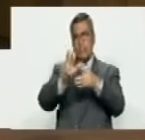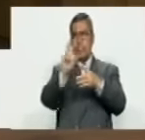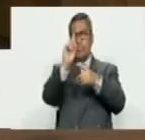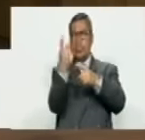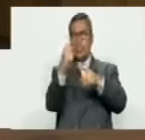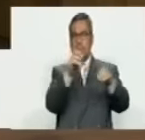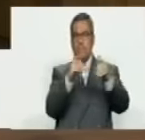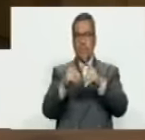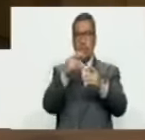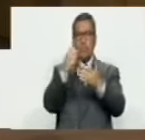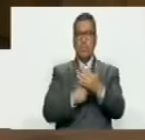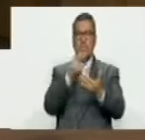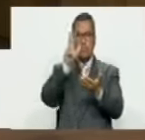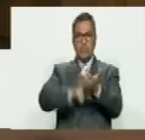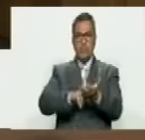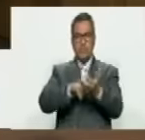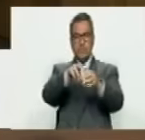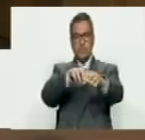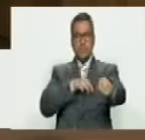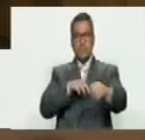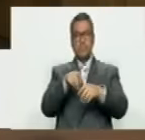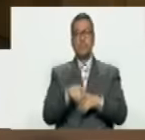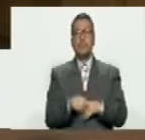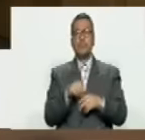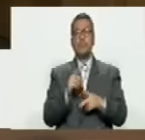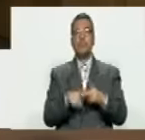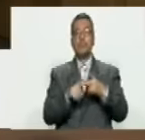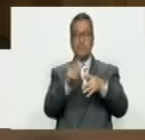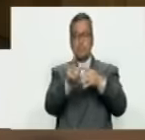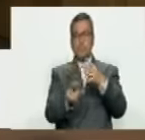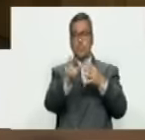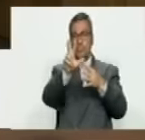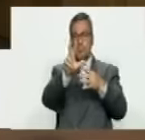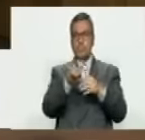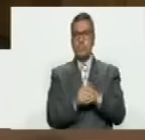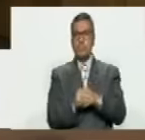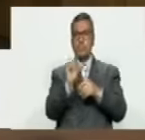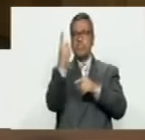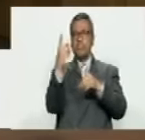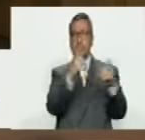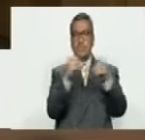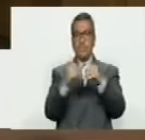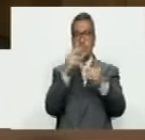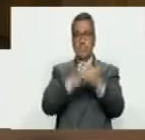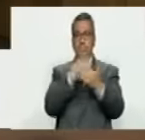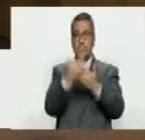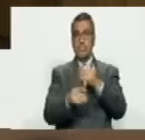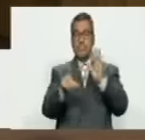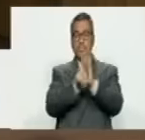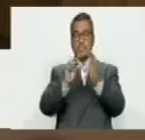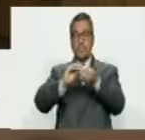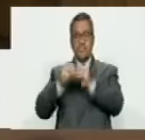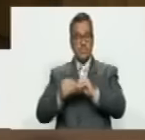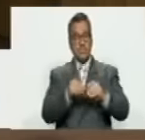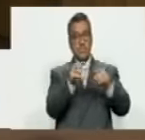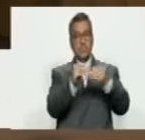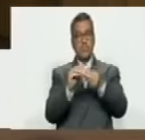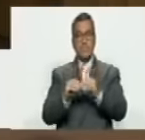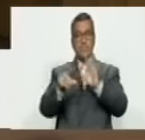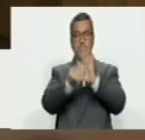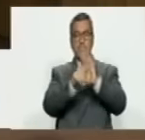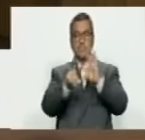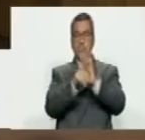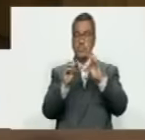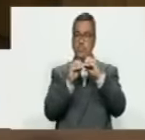discusión, resultando aprobado por mayoría calificada. Tercero, primera discusión del proyecto de ley de reforma parcial de la ley